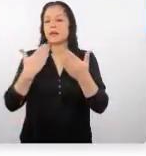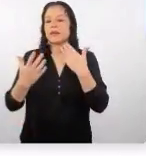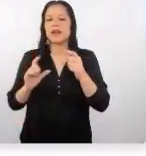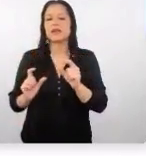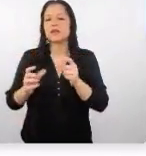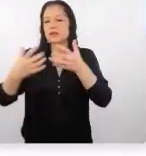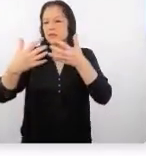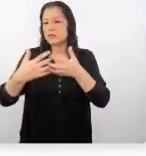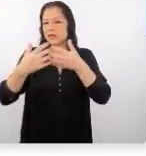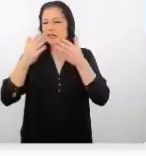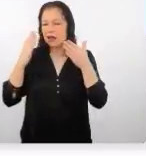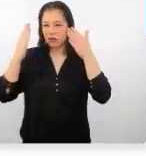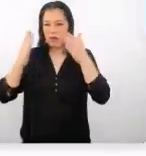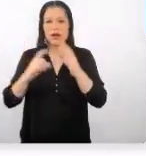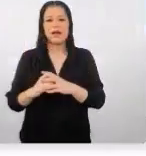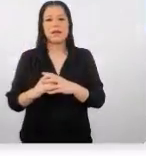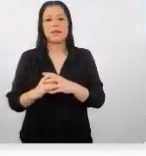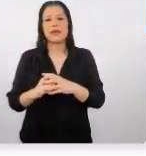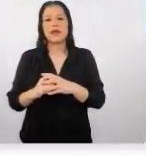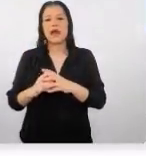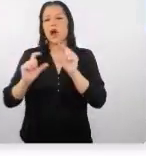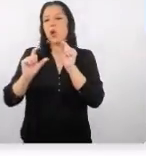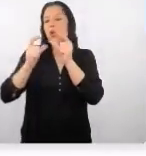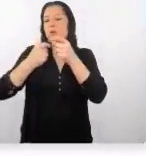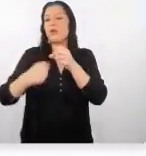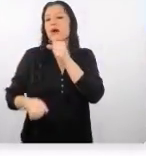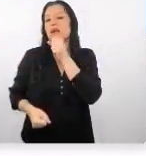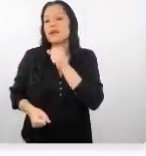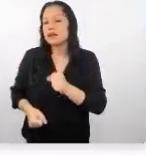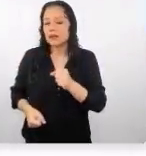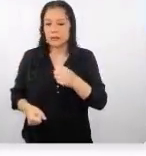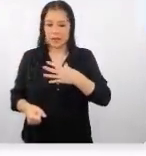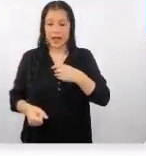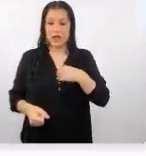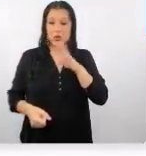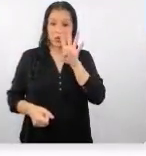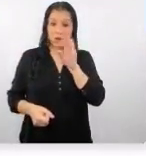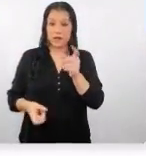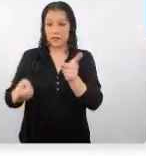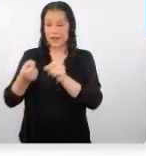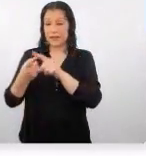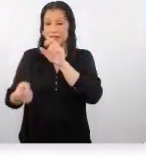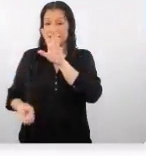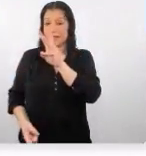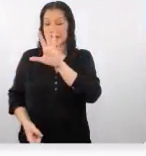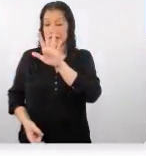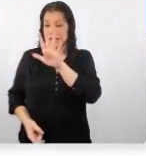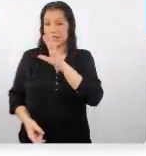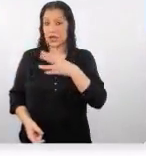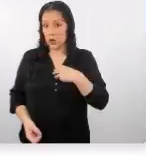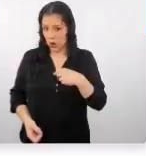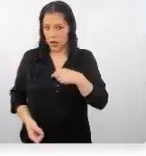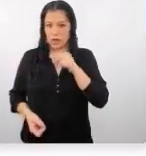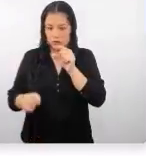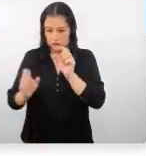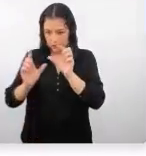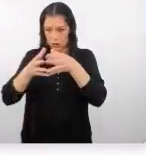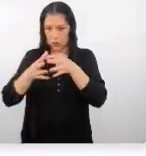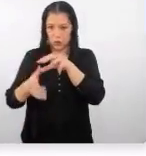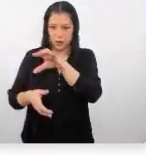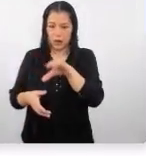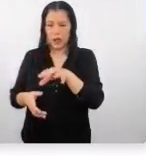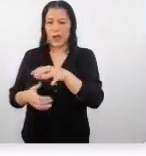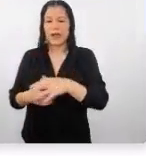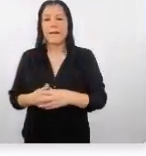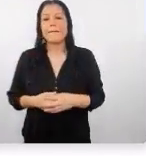viajes que están orientados a un grupo senior que van de 40 a 65 años que realmente este es